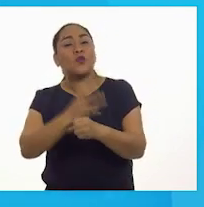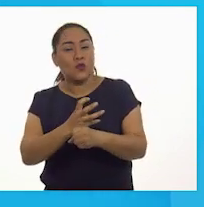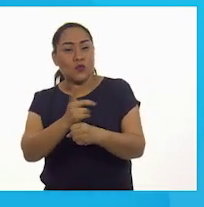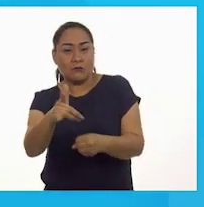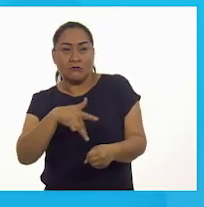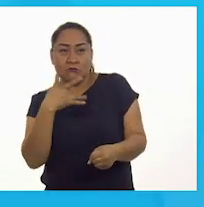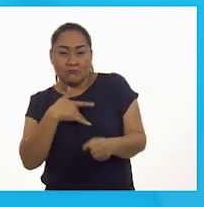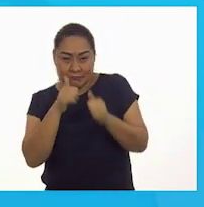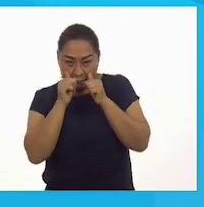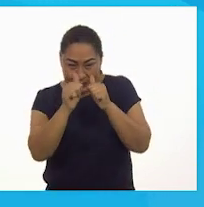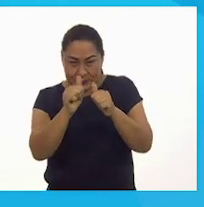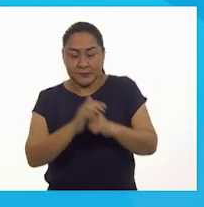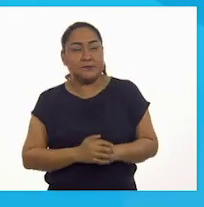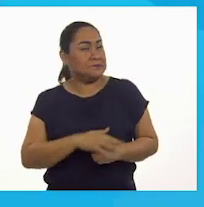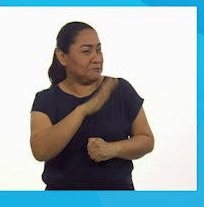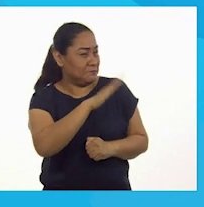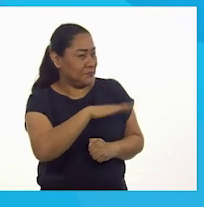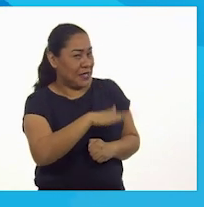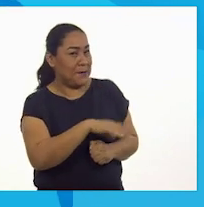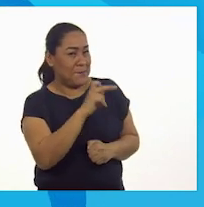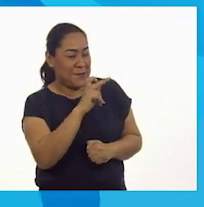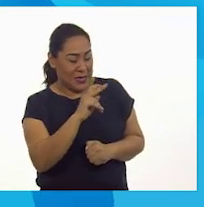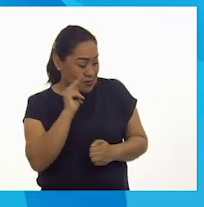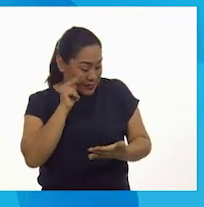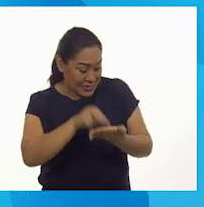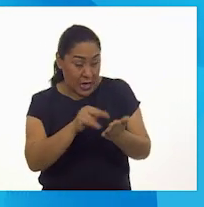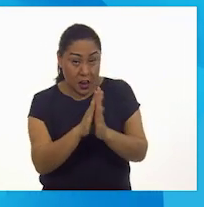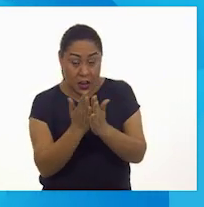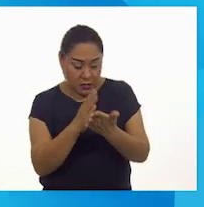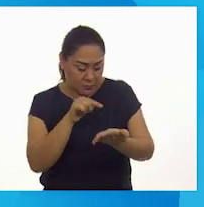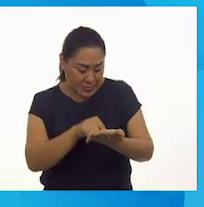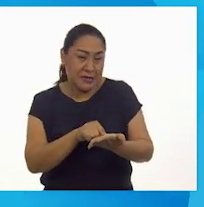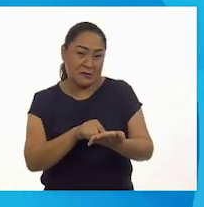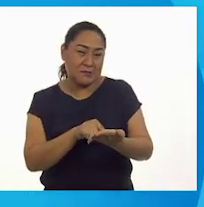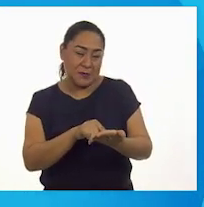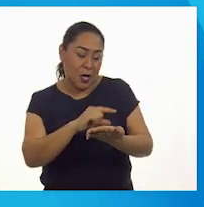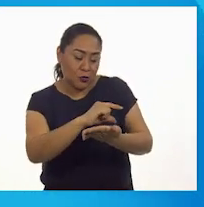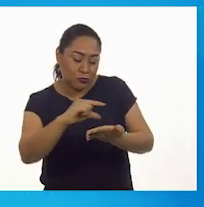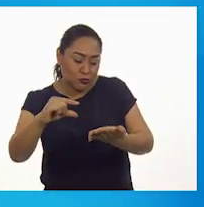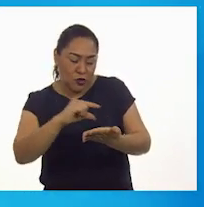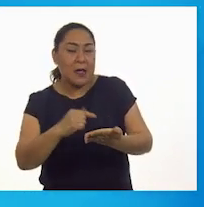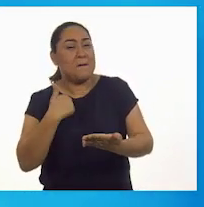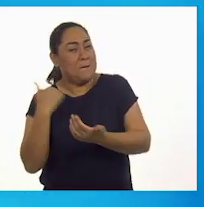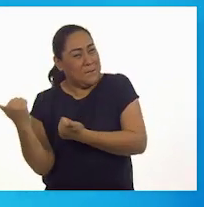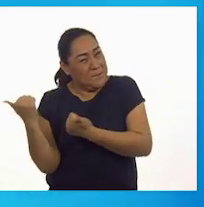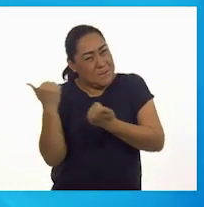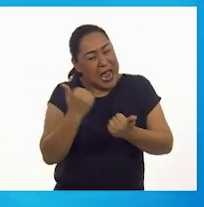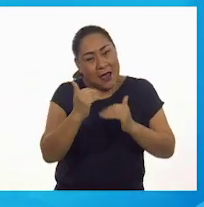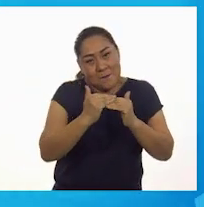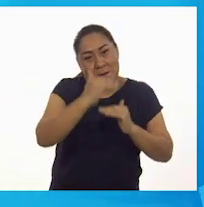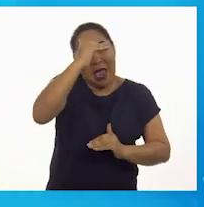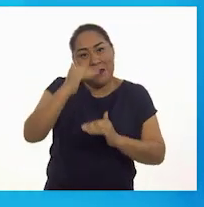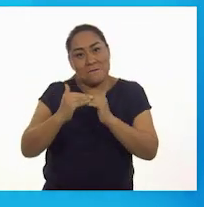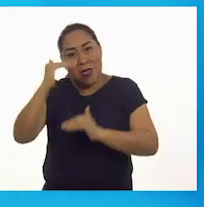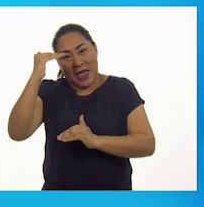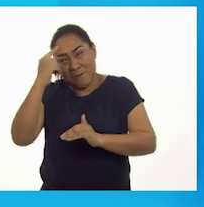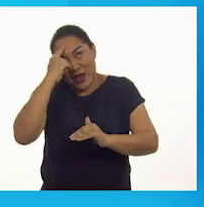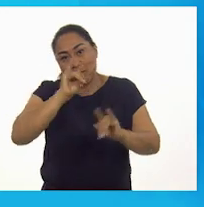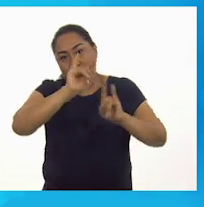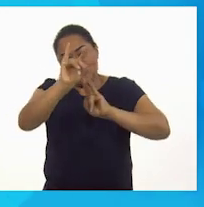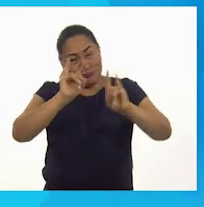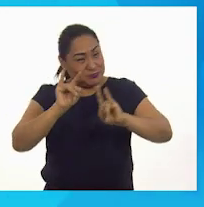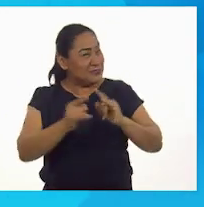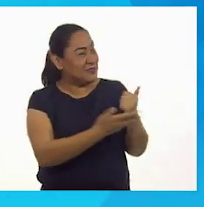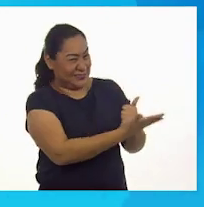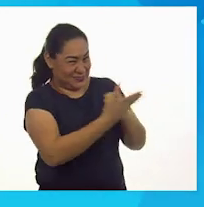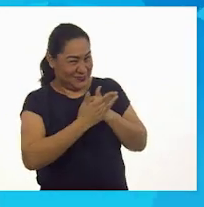Mira, Pepe, yo esas imágenes que están en tu libro las traje un poquito más grandes para que las podamos acomodar. Perfecto. ¿Me ayudas? Sí,